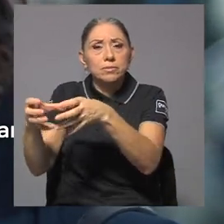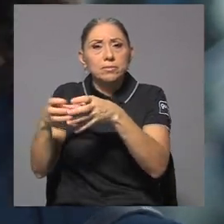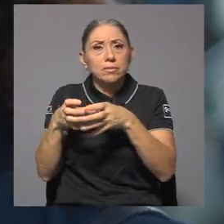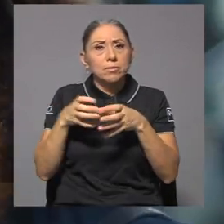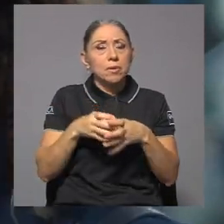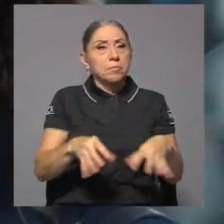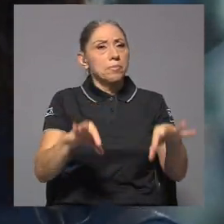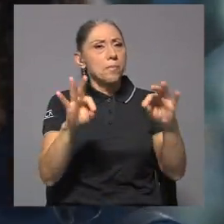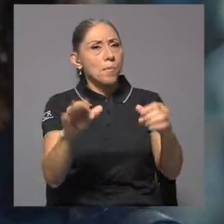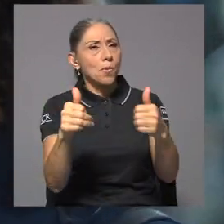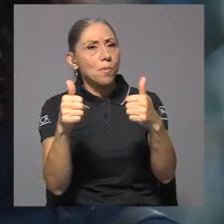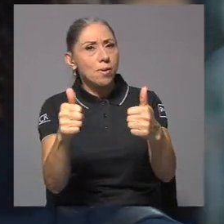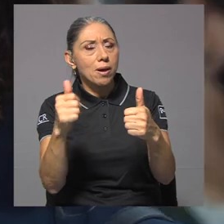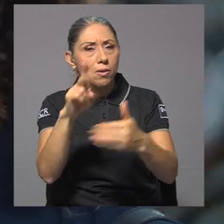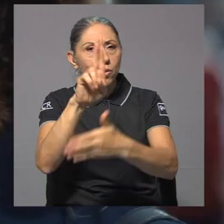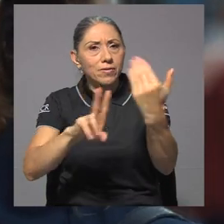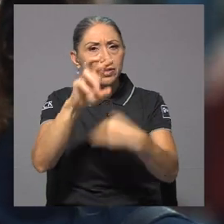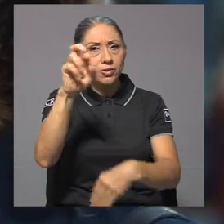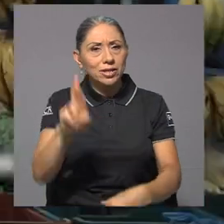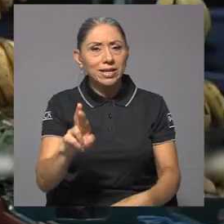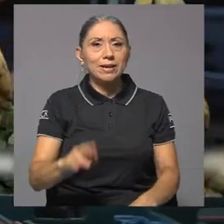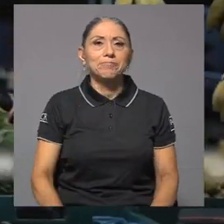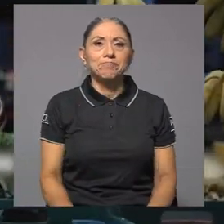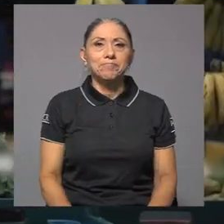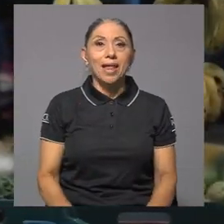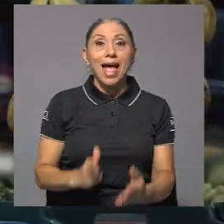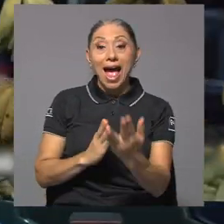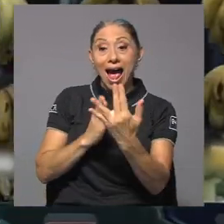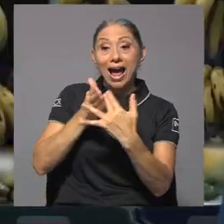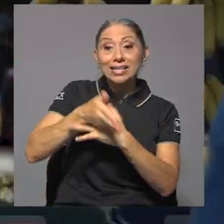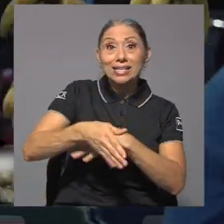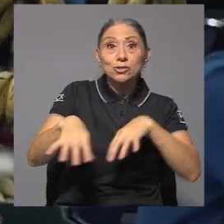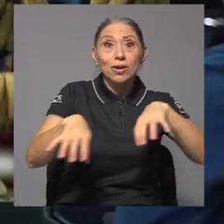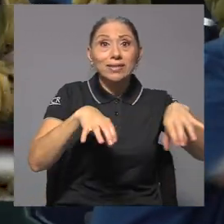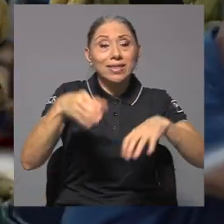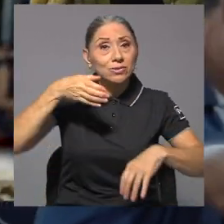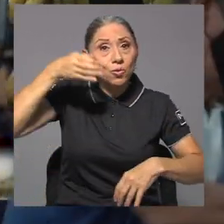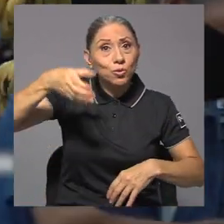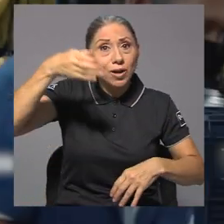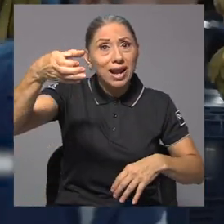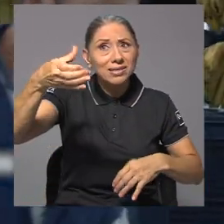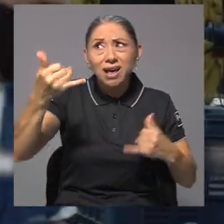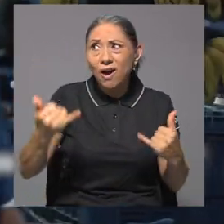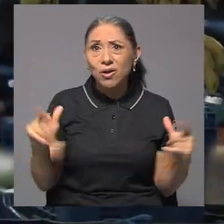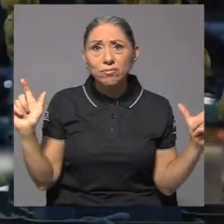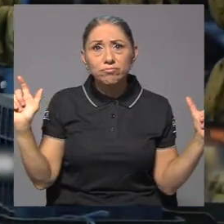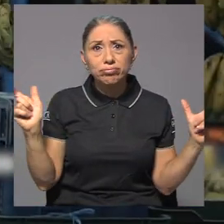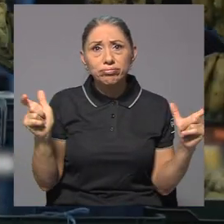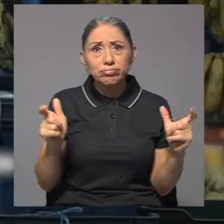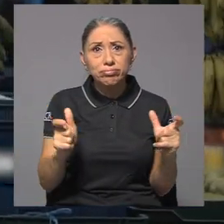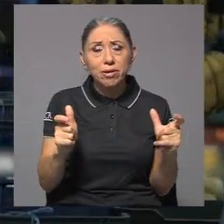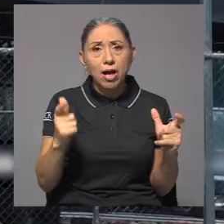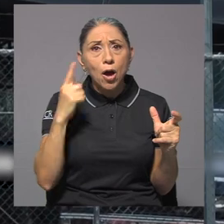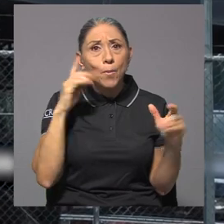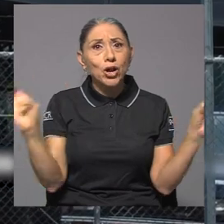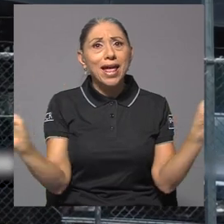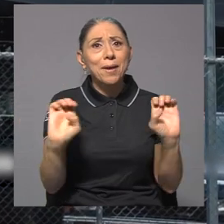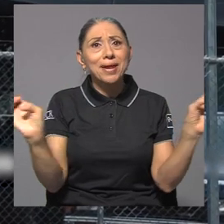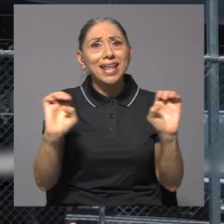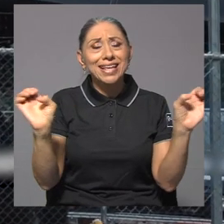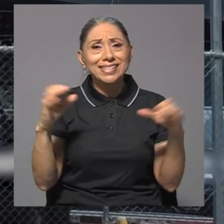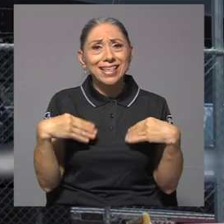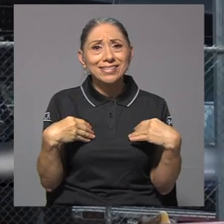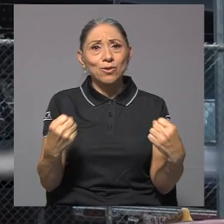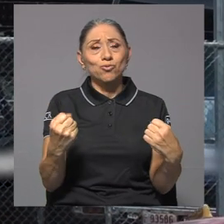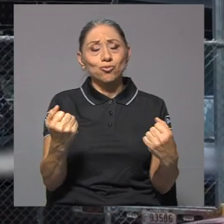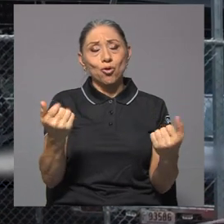proyectos. Muy, muy bien por la Universidad de Costa Rica. El acceso a espectáculos culturales ha disminuido a causa de la emergencia